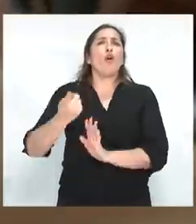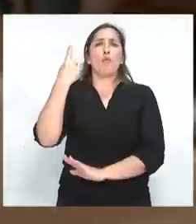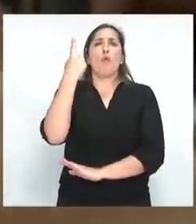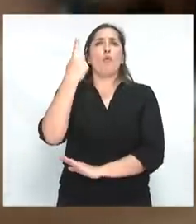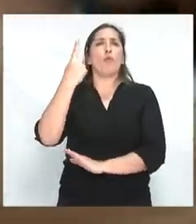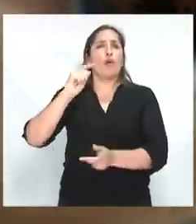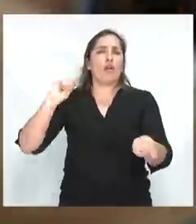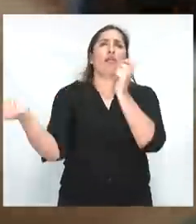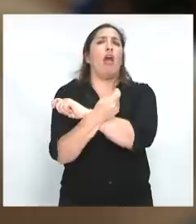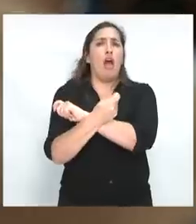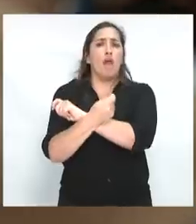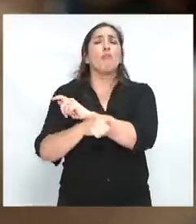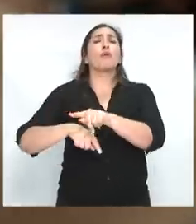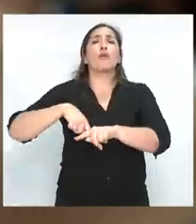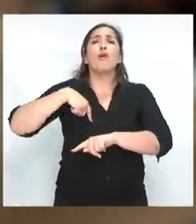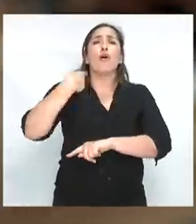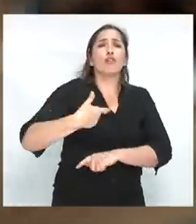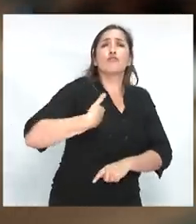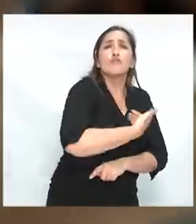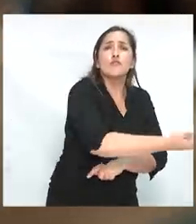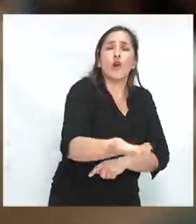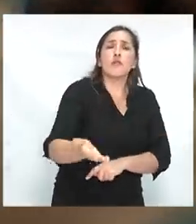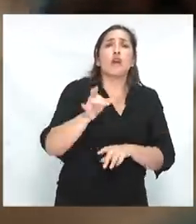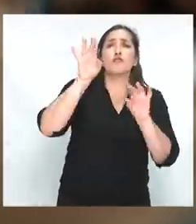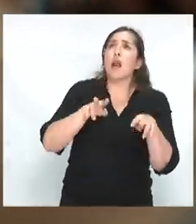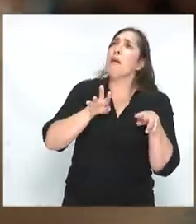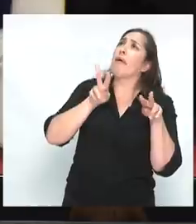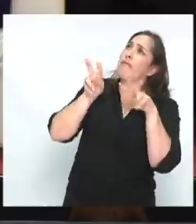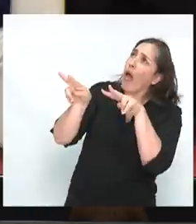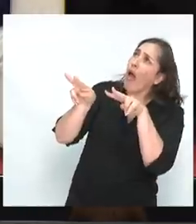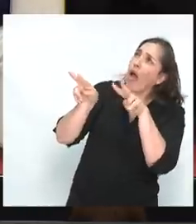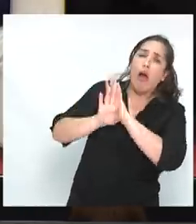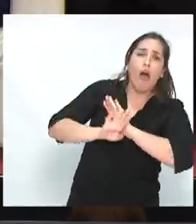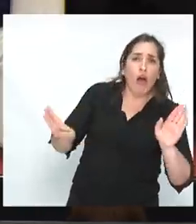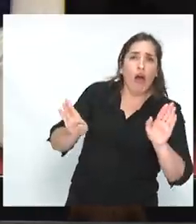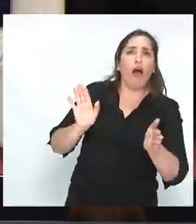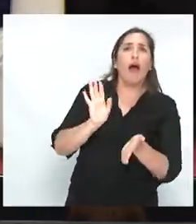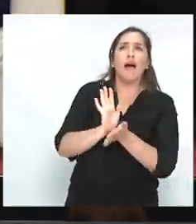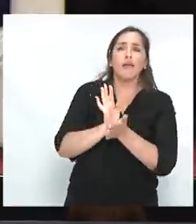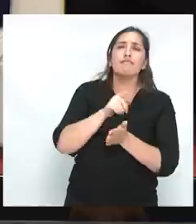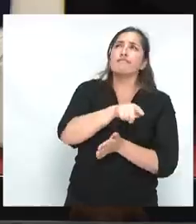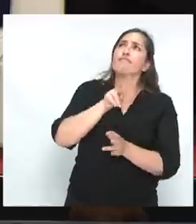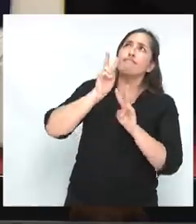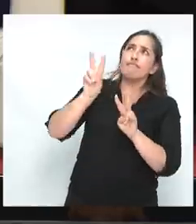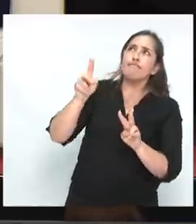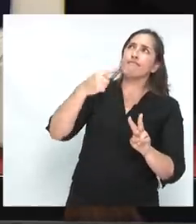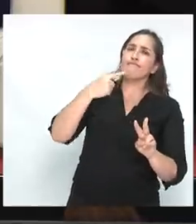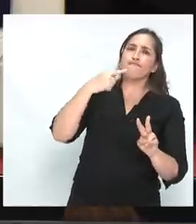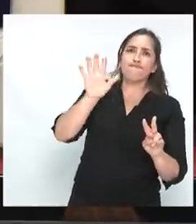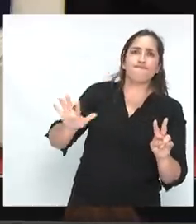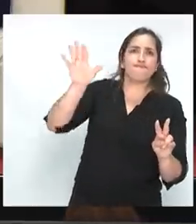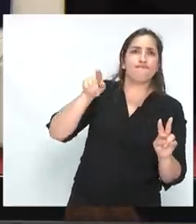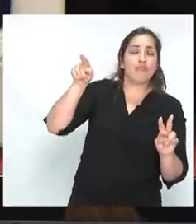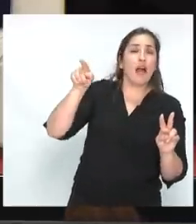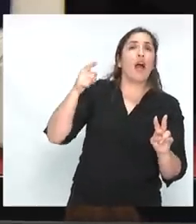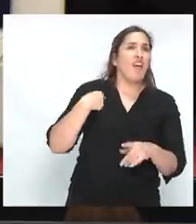y el resto de la sociedad era meramente acompañante, sospechoso de la vanguardia, el